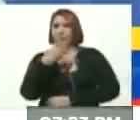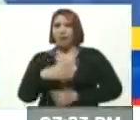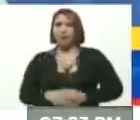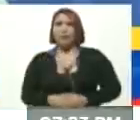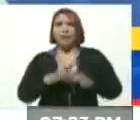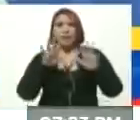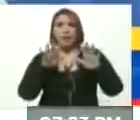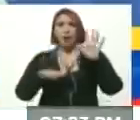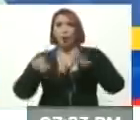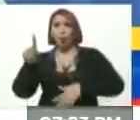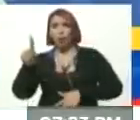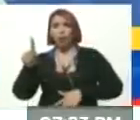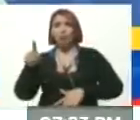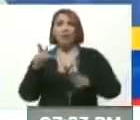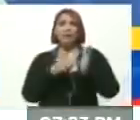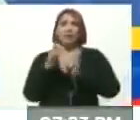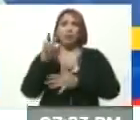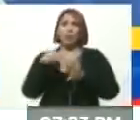abril del 2014.